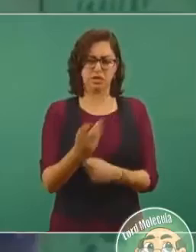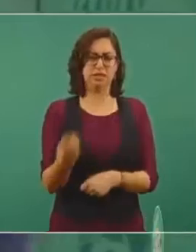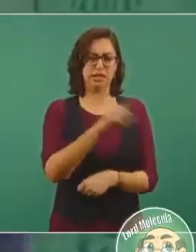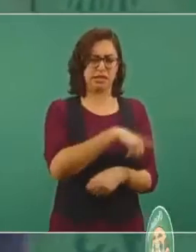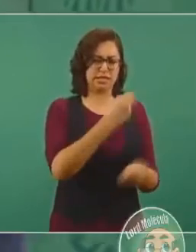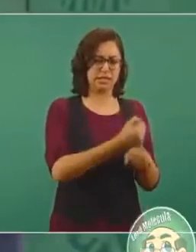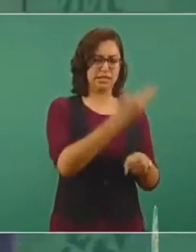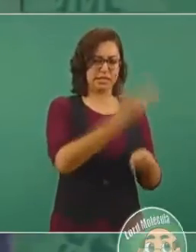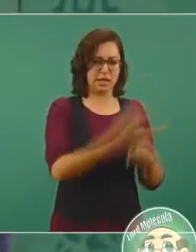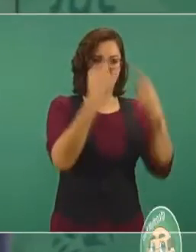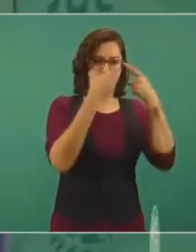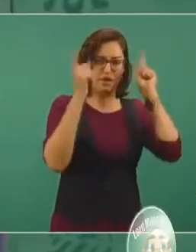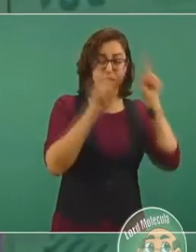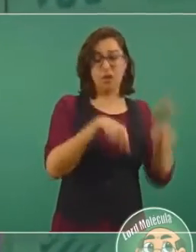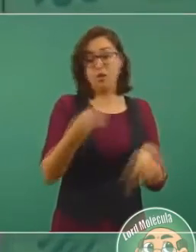su subalterno.